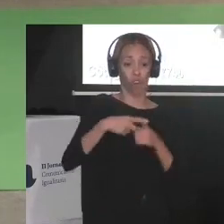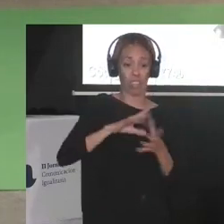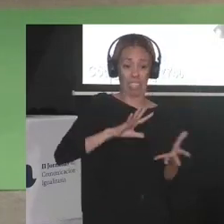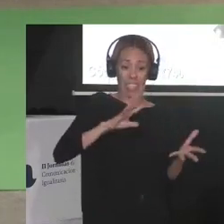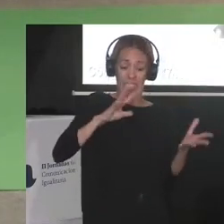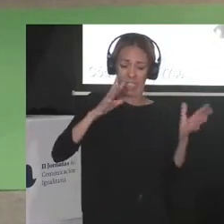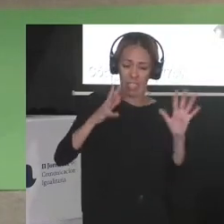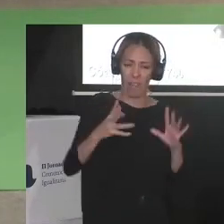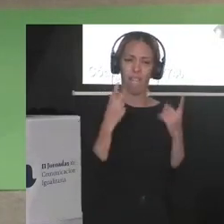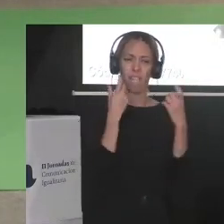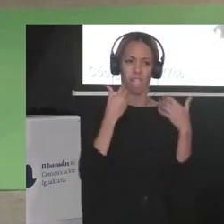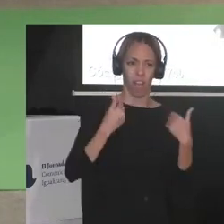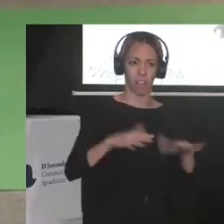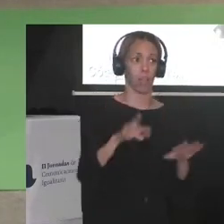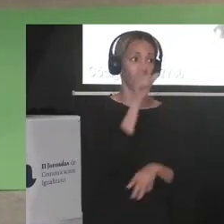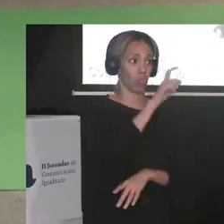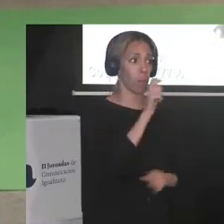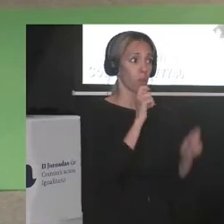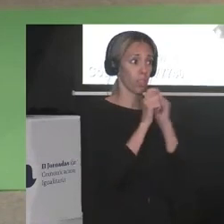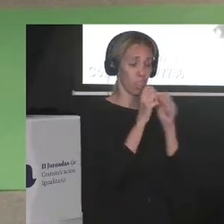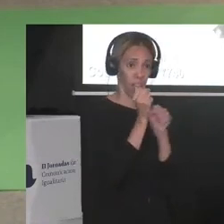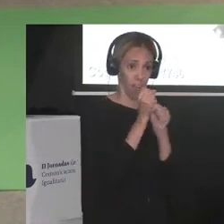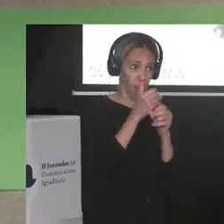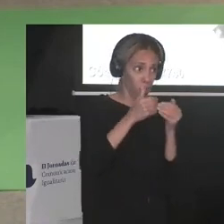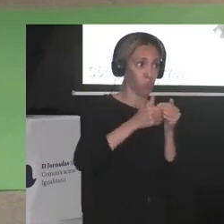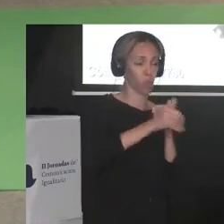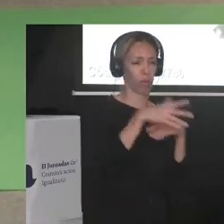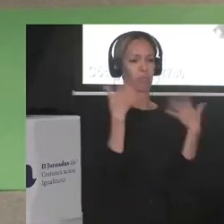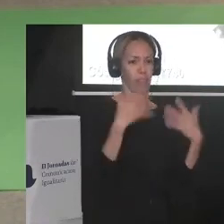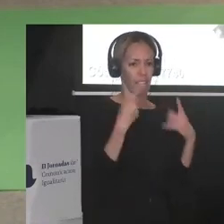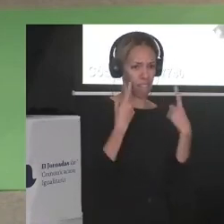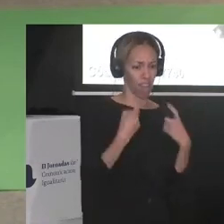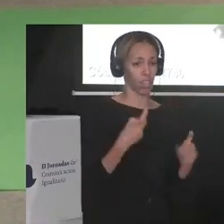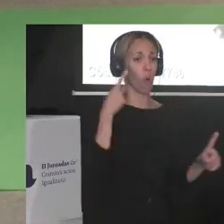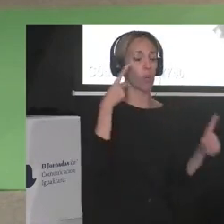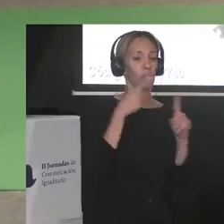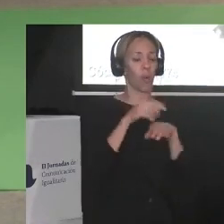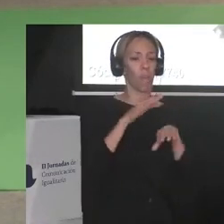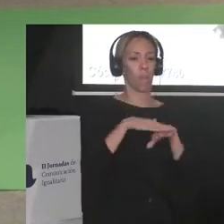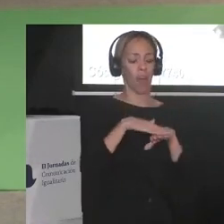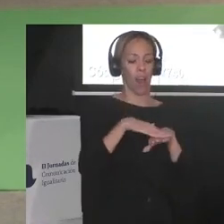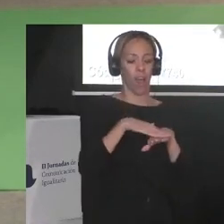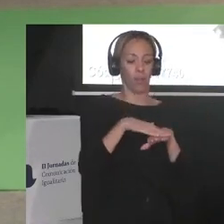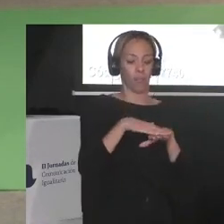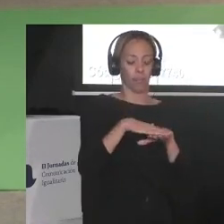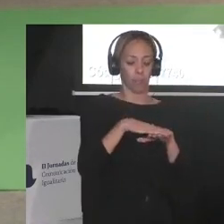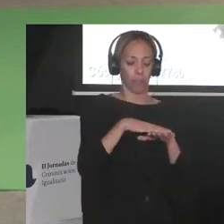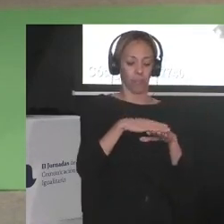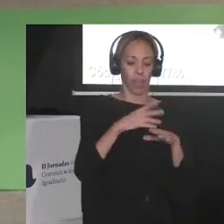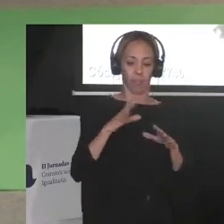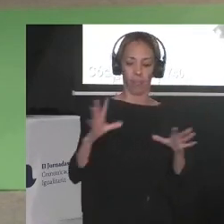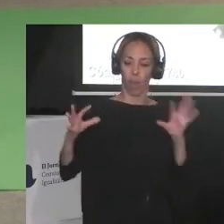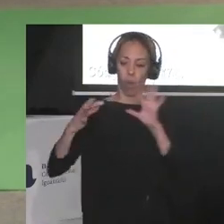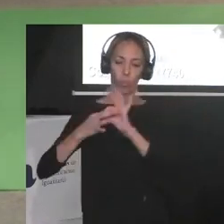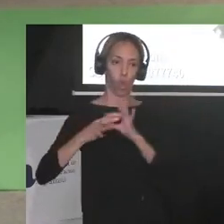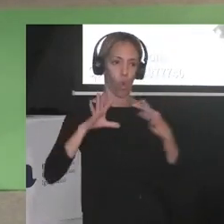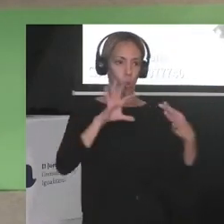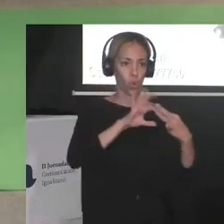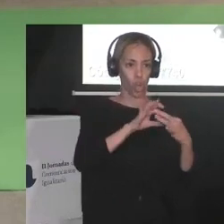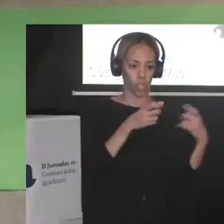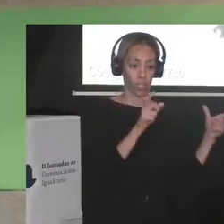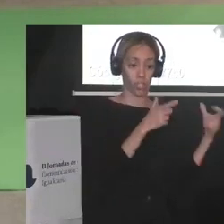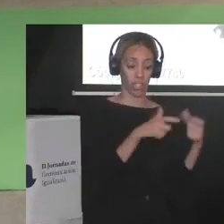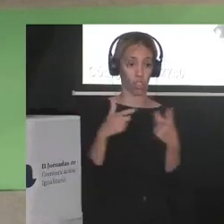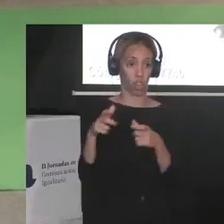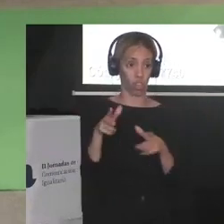hacer colegas periodistas para recuperar nuestro honor y el puente con esos sectores de la